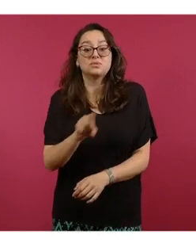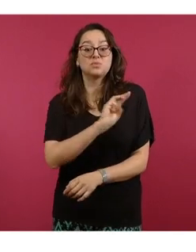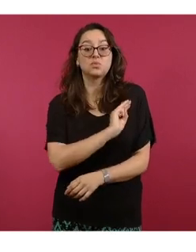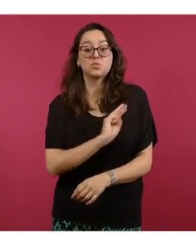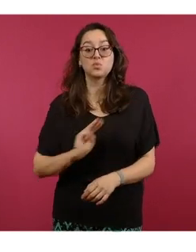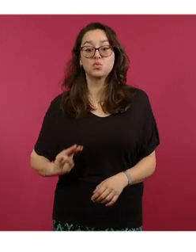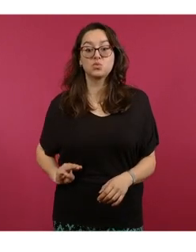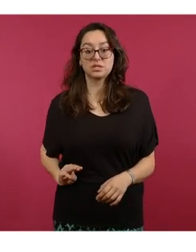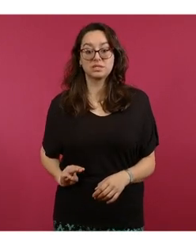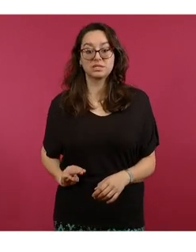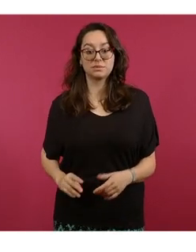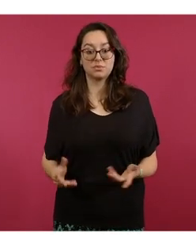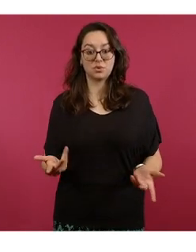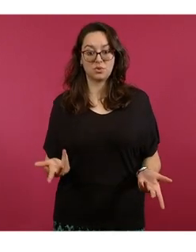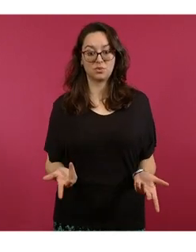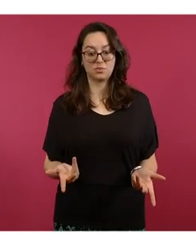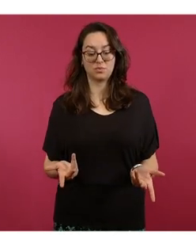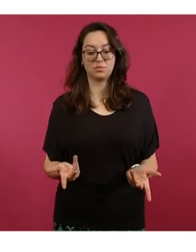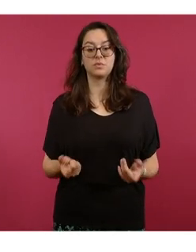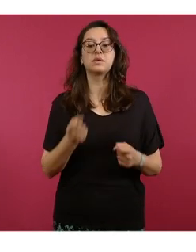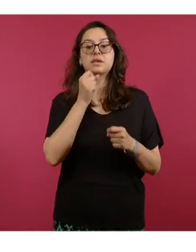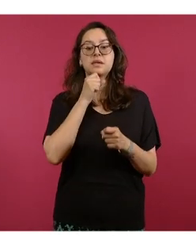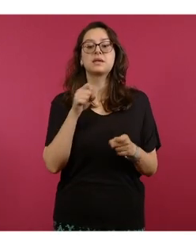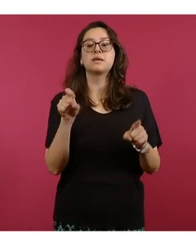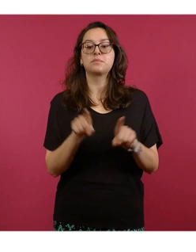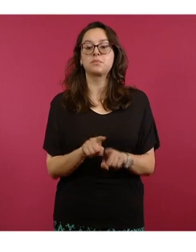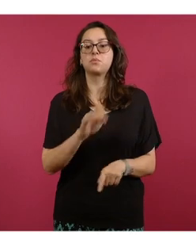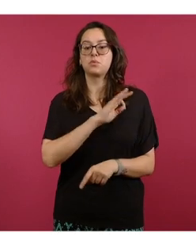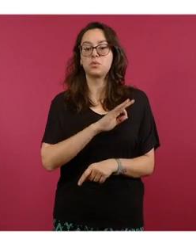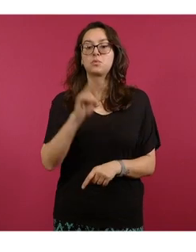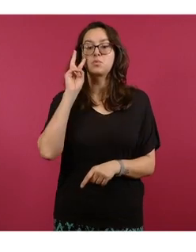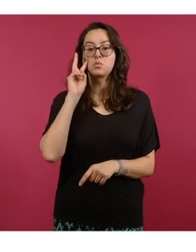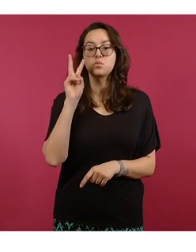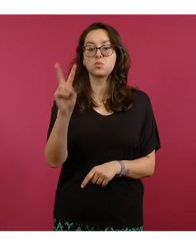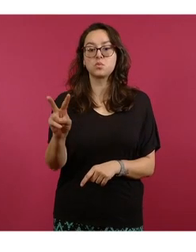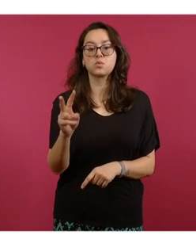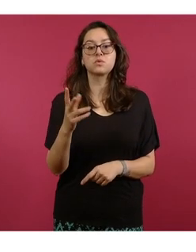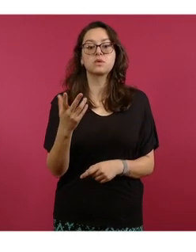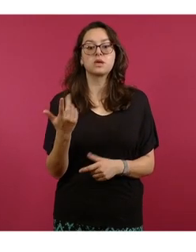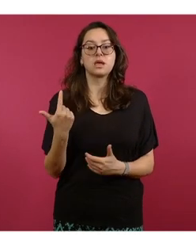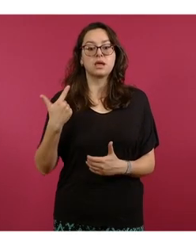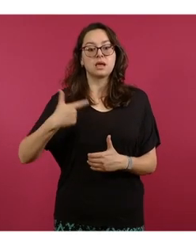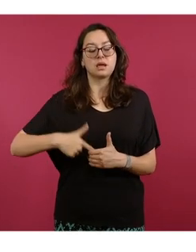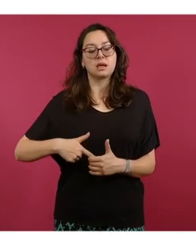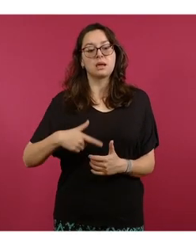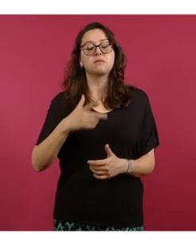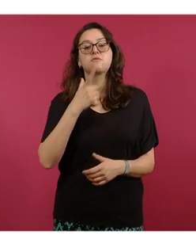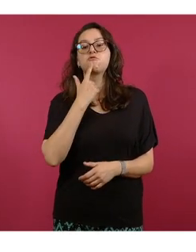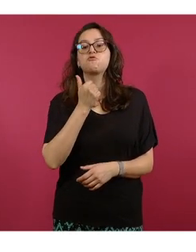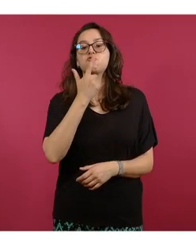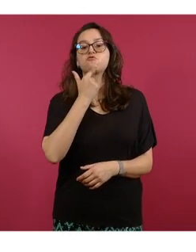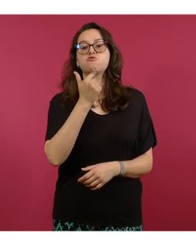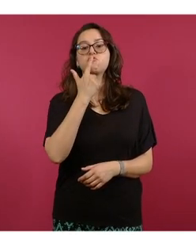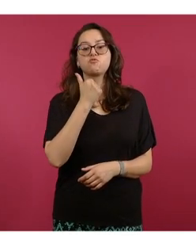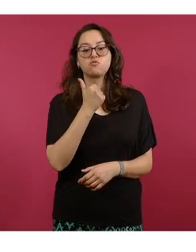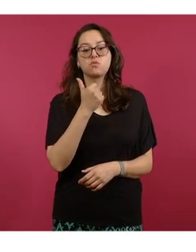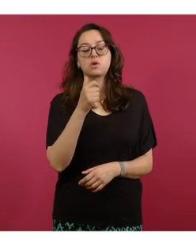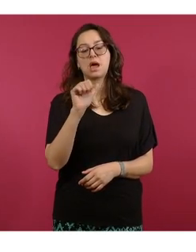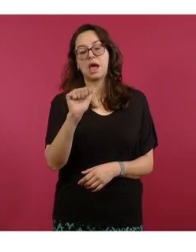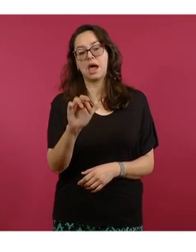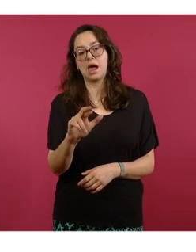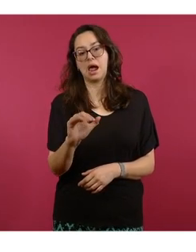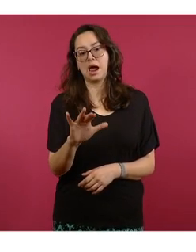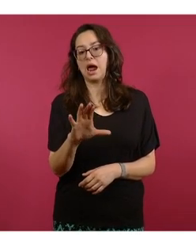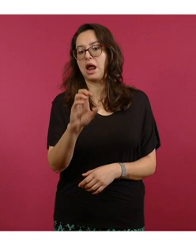respecto a Petroceven. Tenemos ahora el caso de la gasolina Premium, otra vez tenemos a franquicia Arco